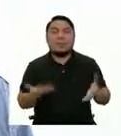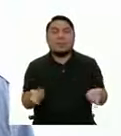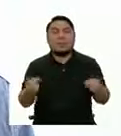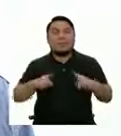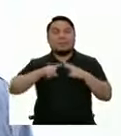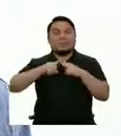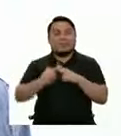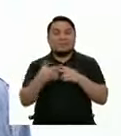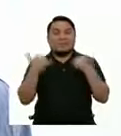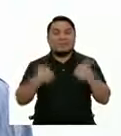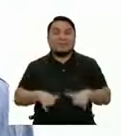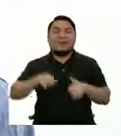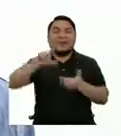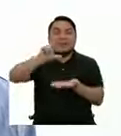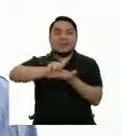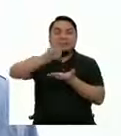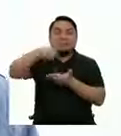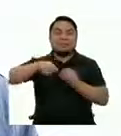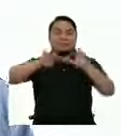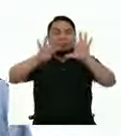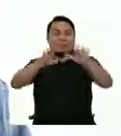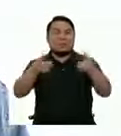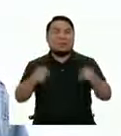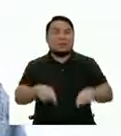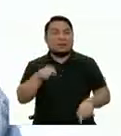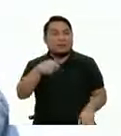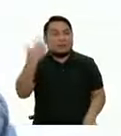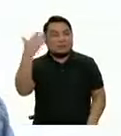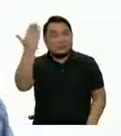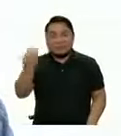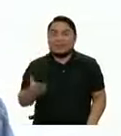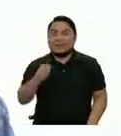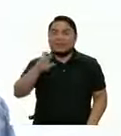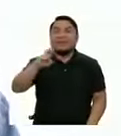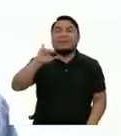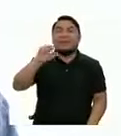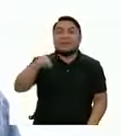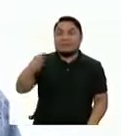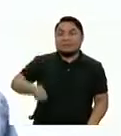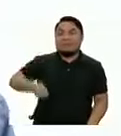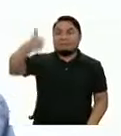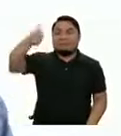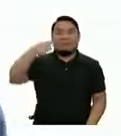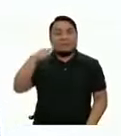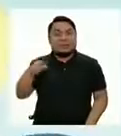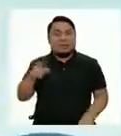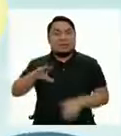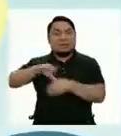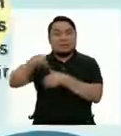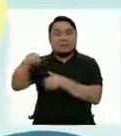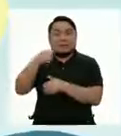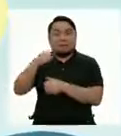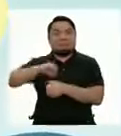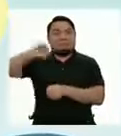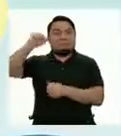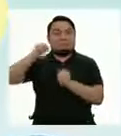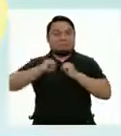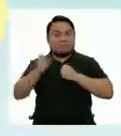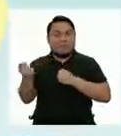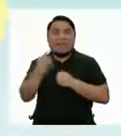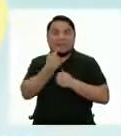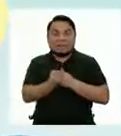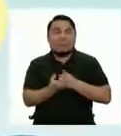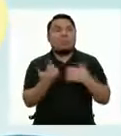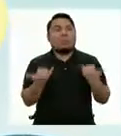clausura de los Juegos Lima 2019 Que Neven Illich, presidente de Panama Sport, dijo Llegó